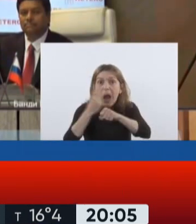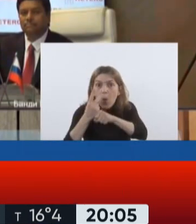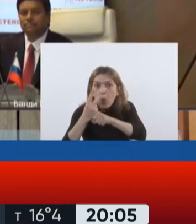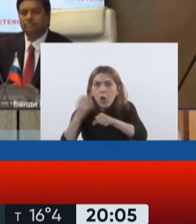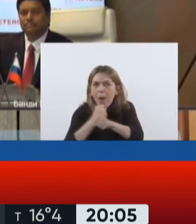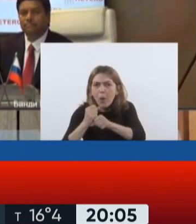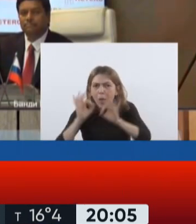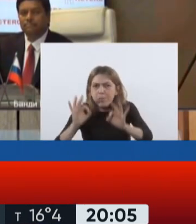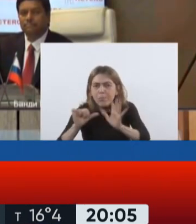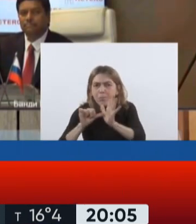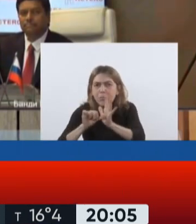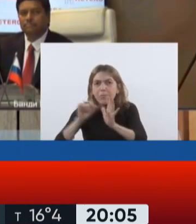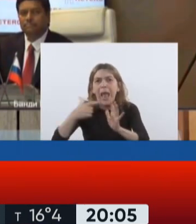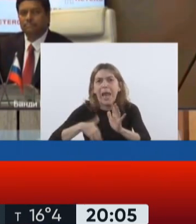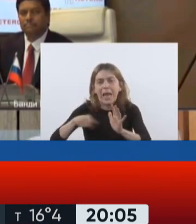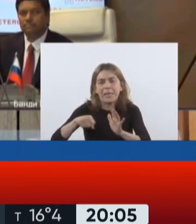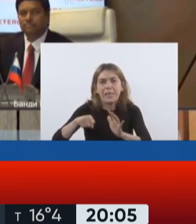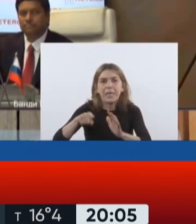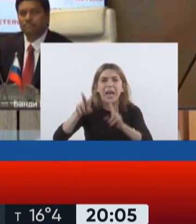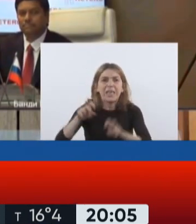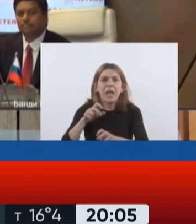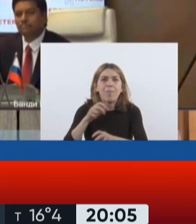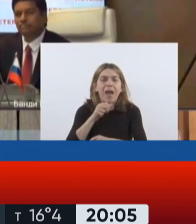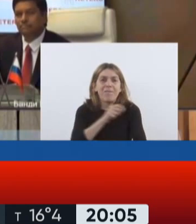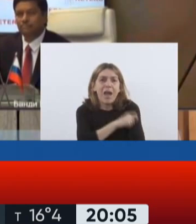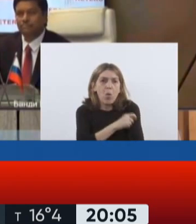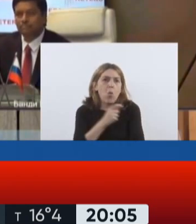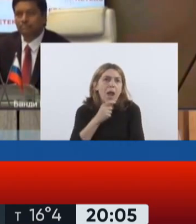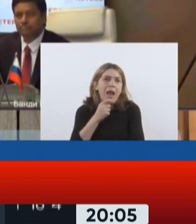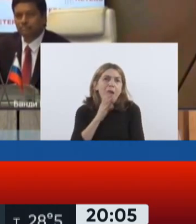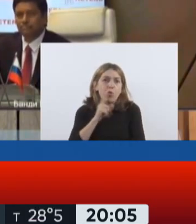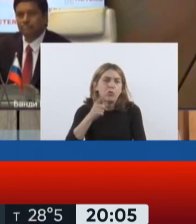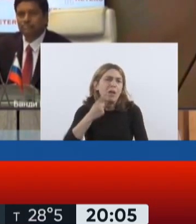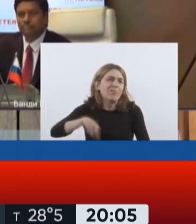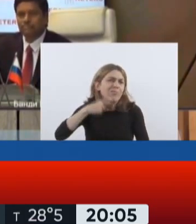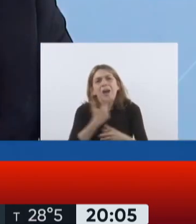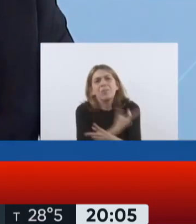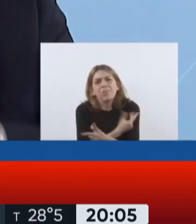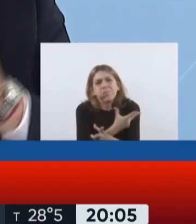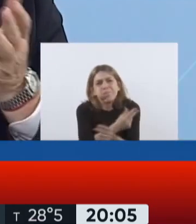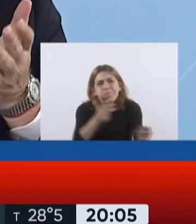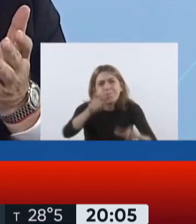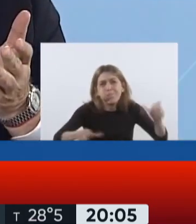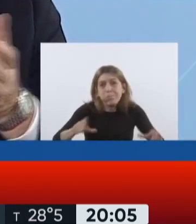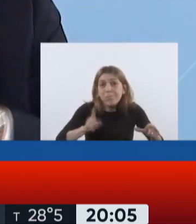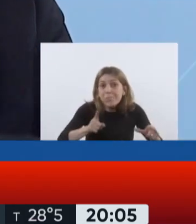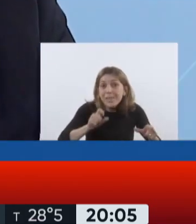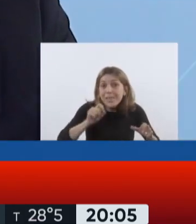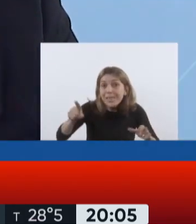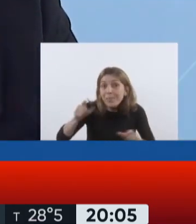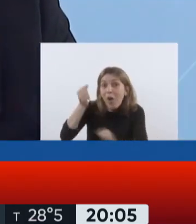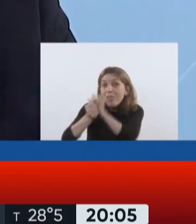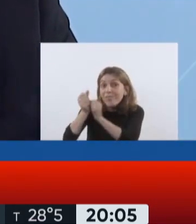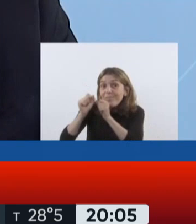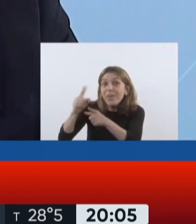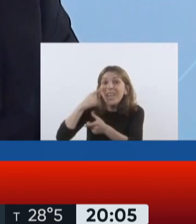verdad es que estamos muy conformes con los logros que hemos alcanzado con la vacuna salida del